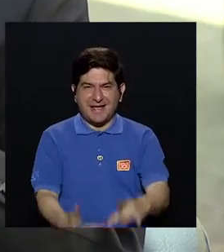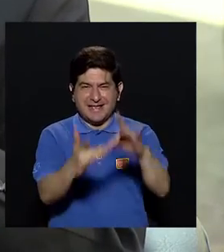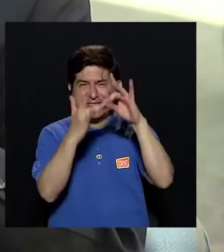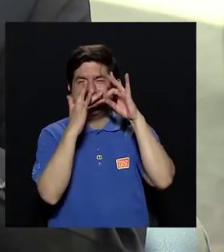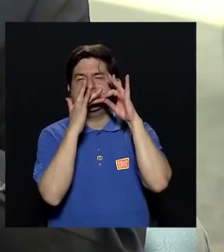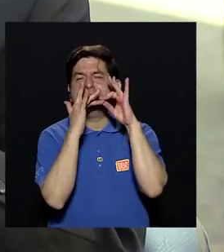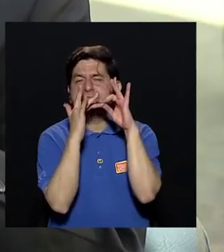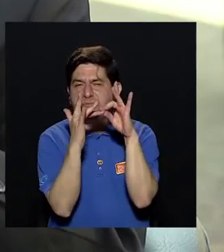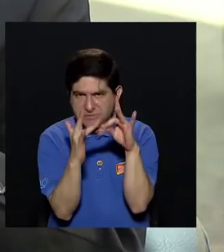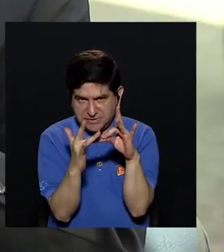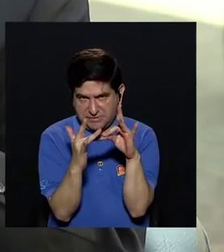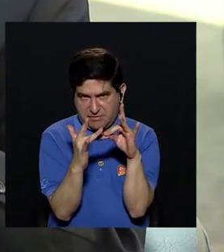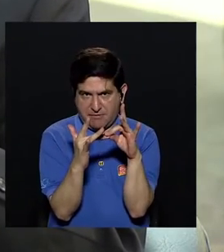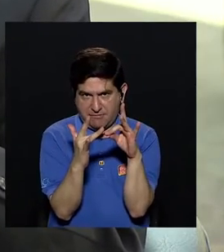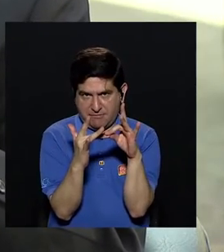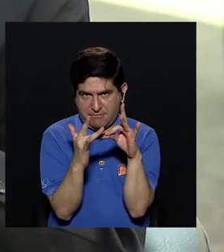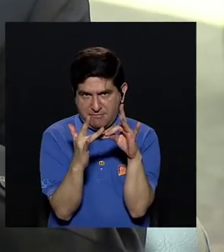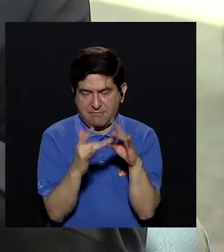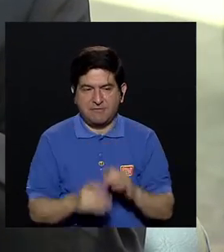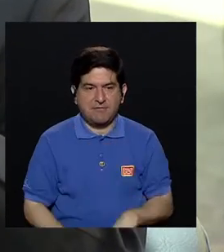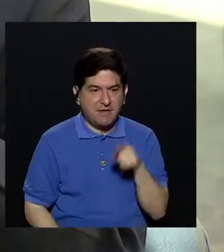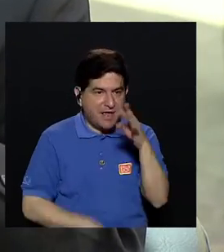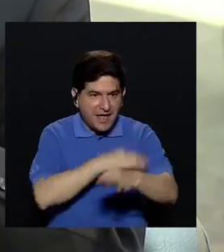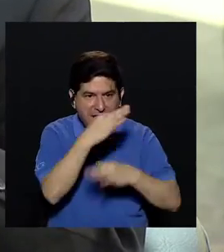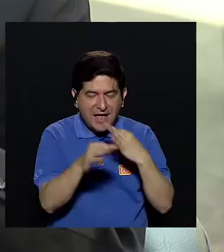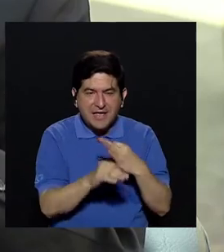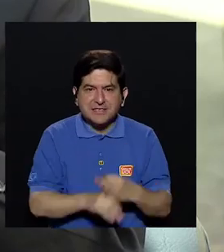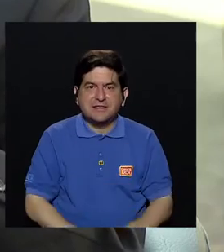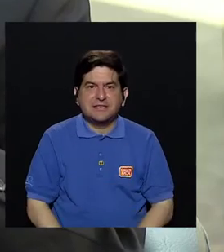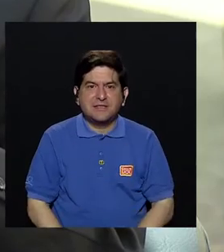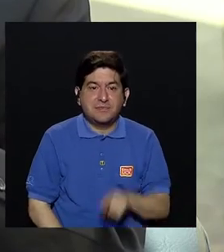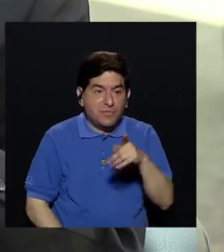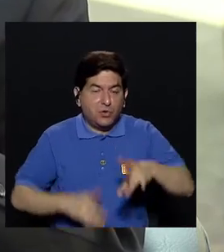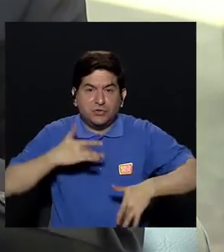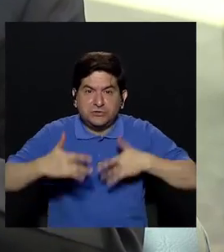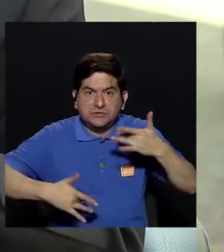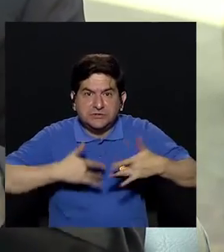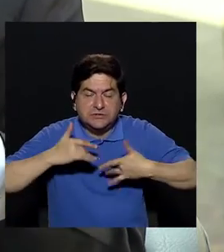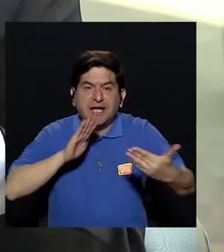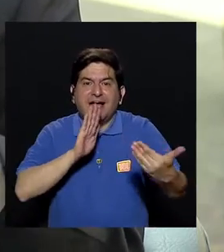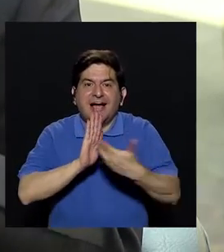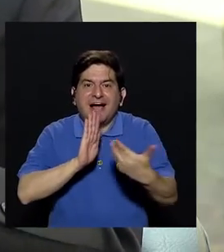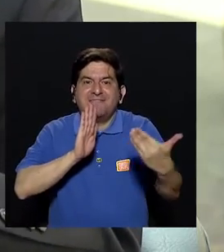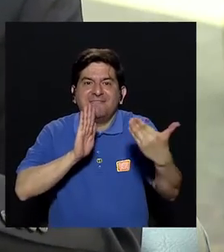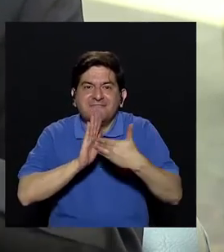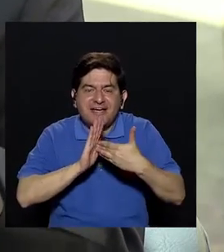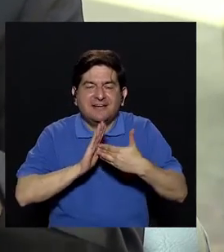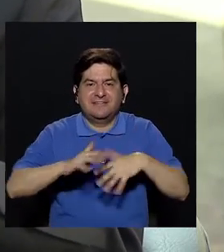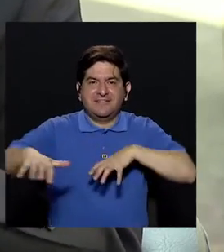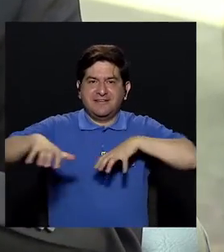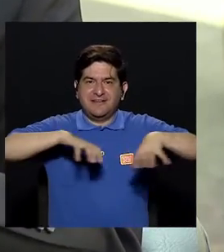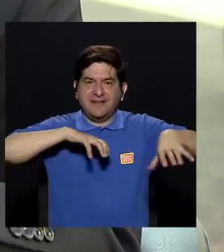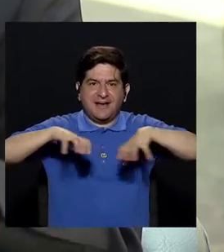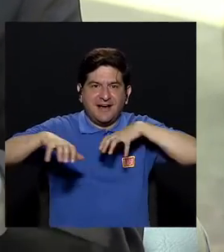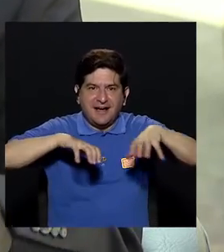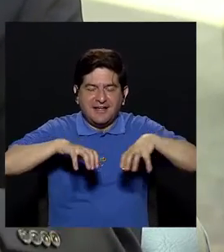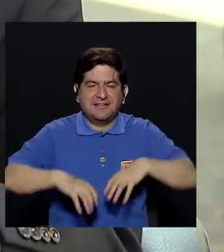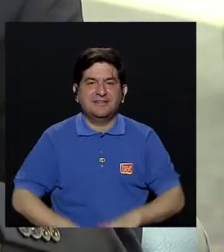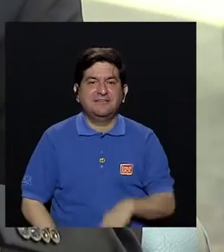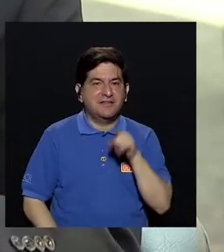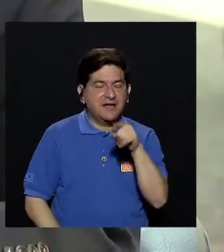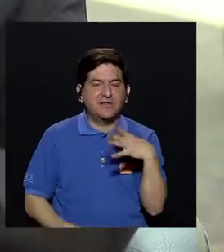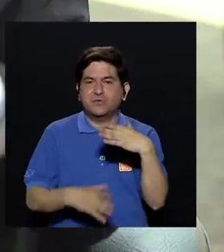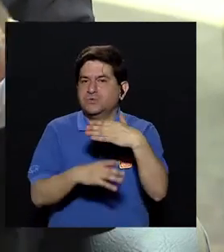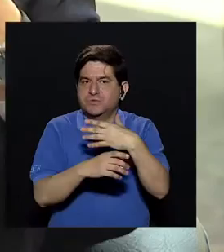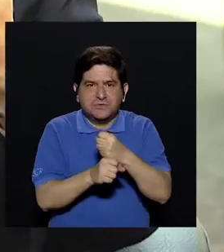especialmente que ese tipo de manifestaciones le afecte el desempeño en lo que